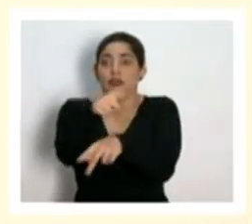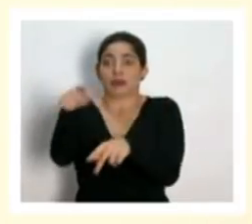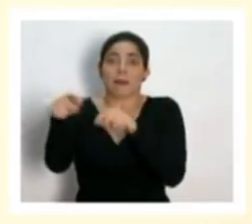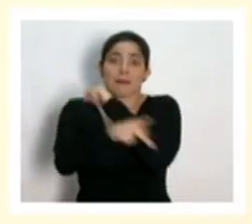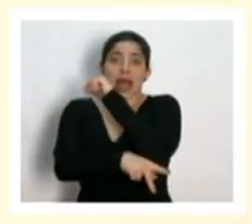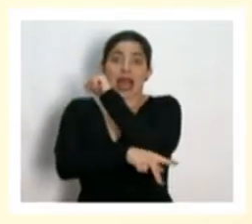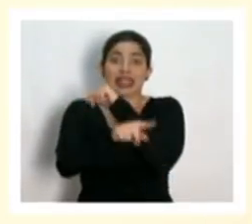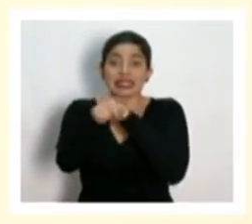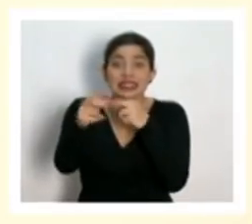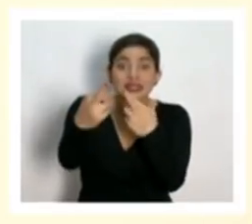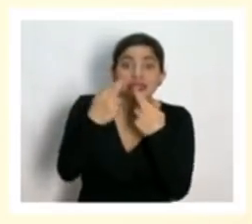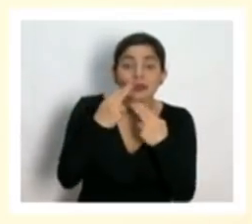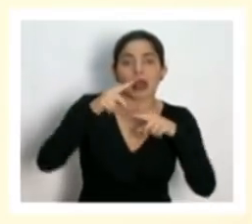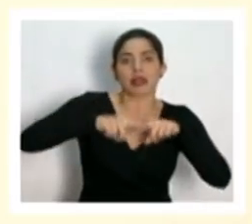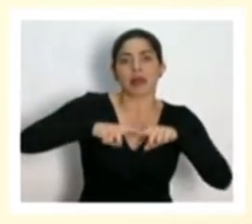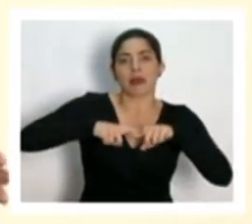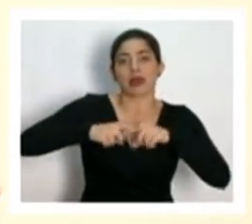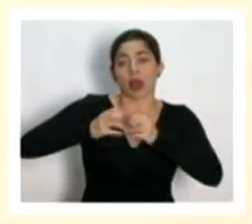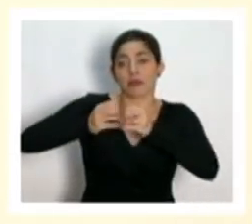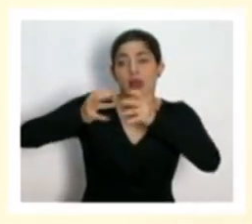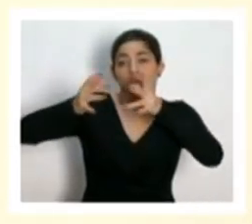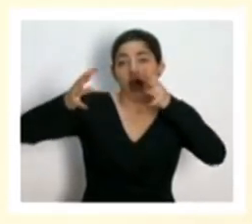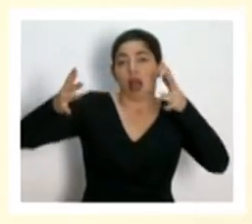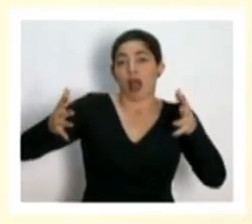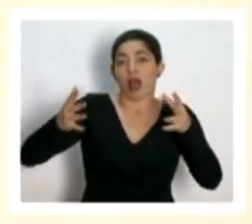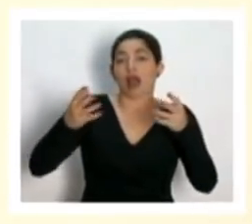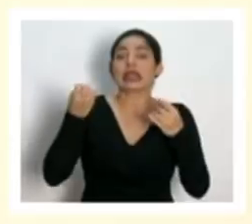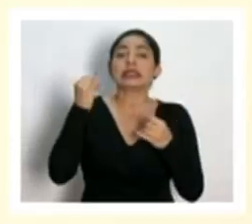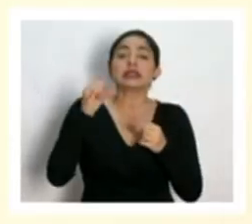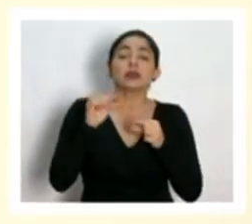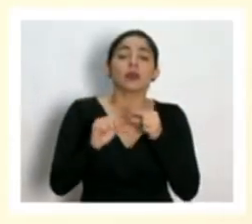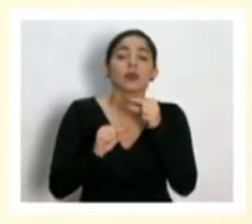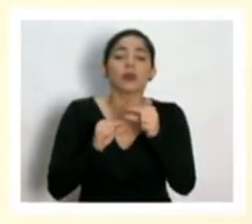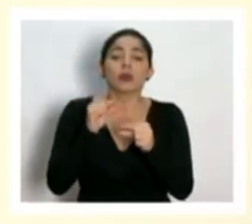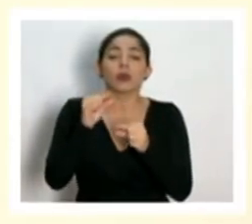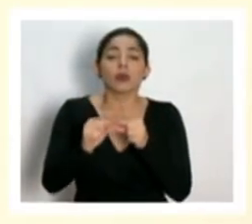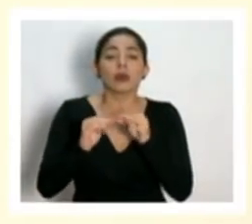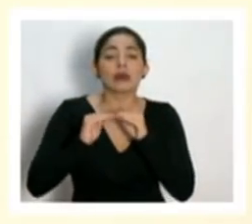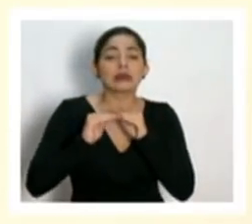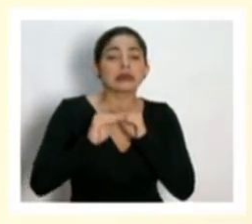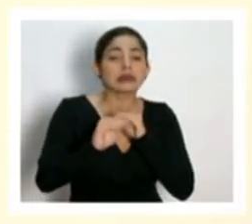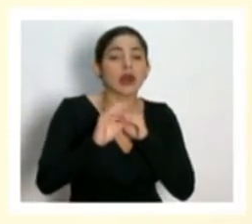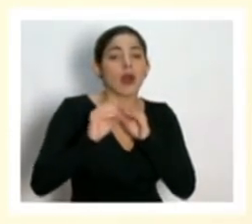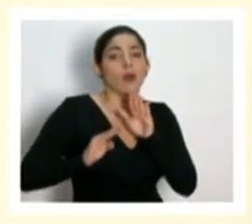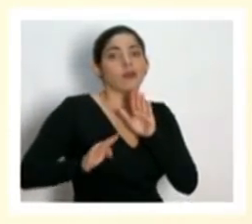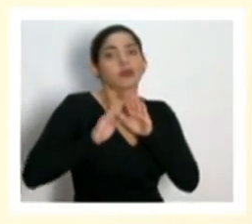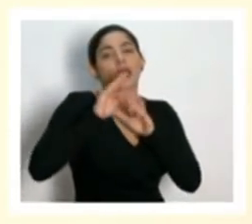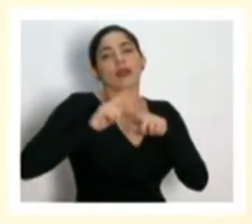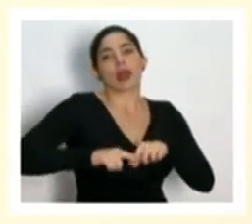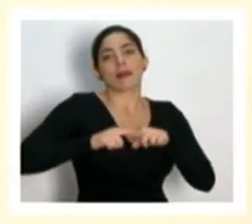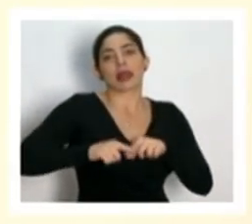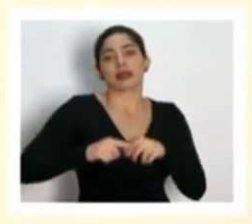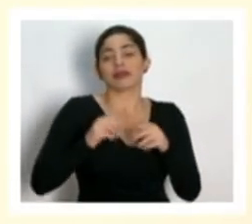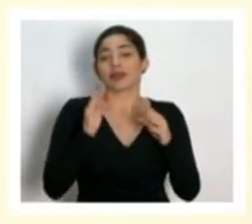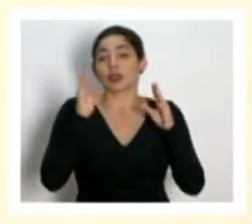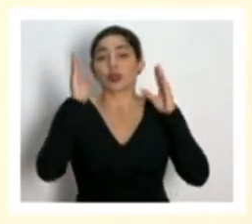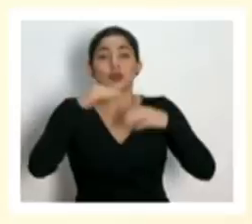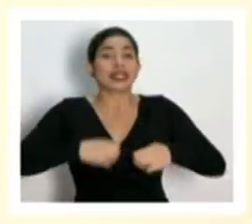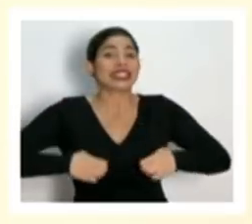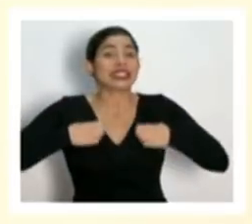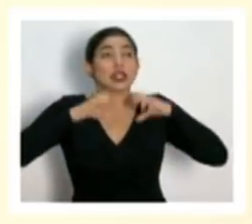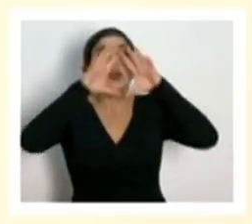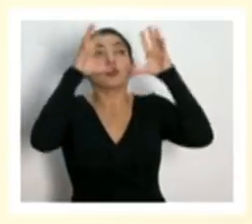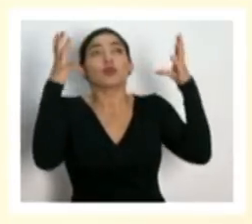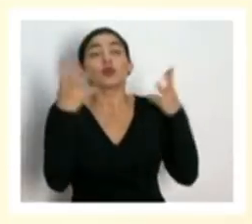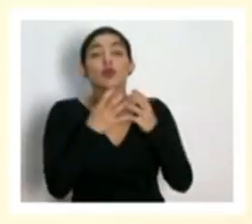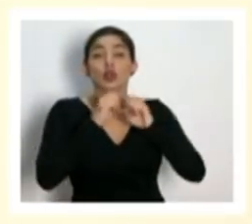cuándo se da ese pico y qué tan plano va a ser, porque no hay sistema de salud en el mundo